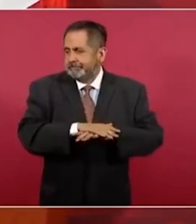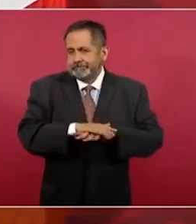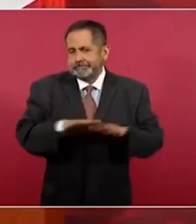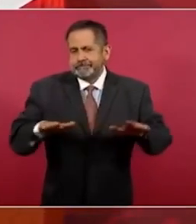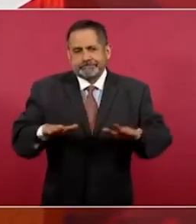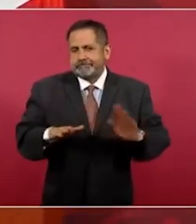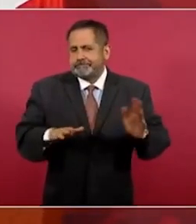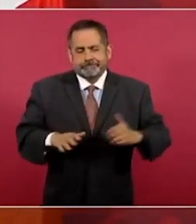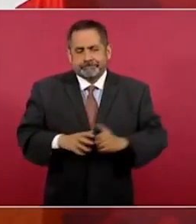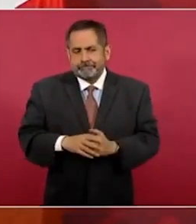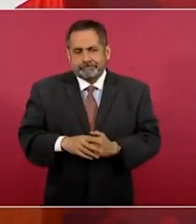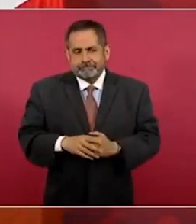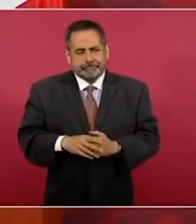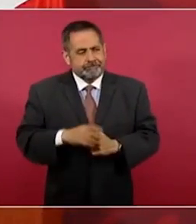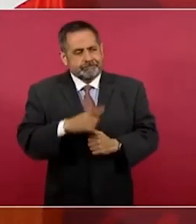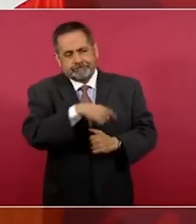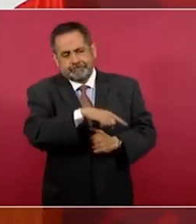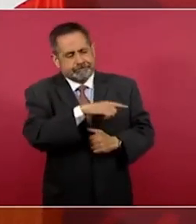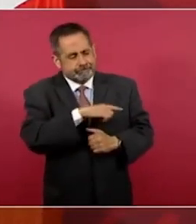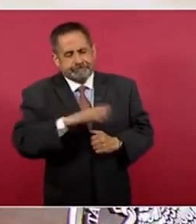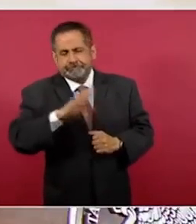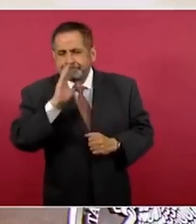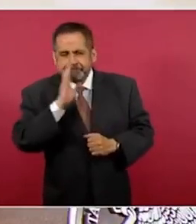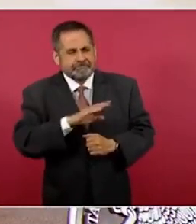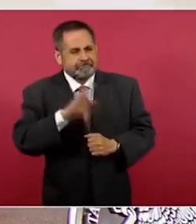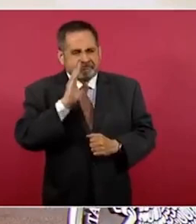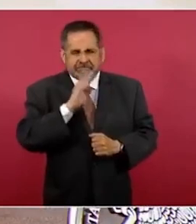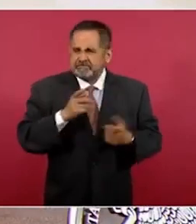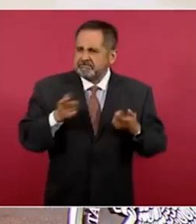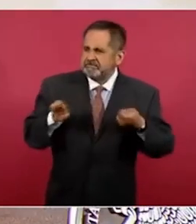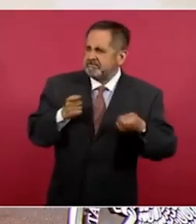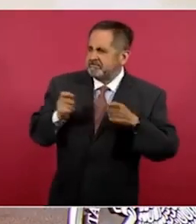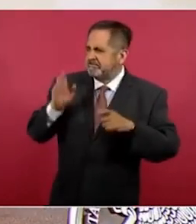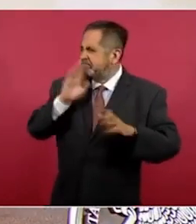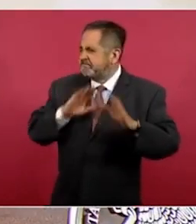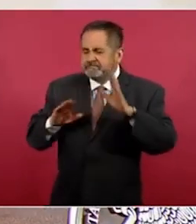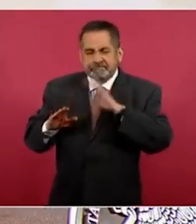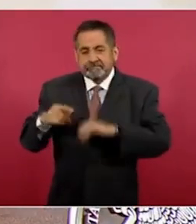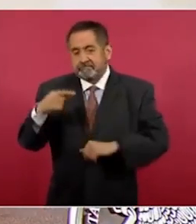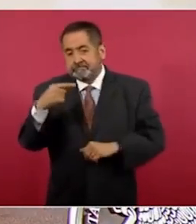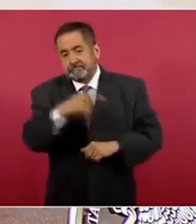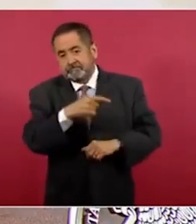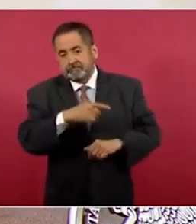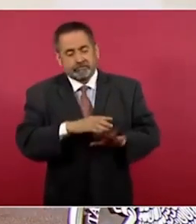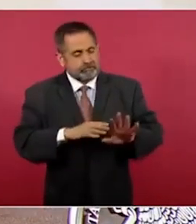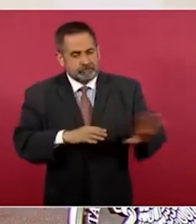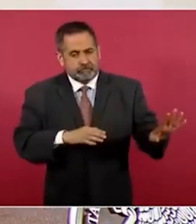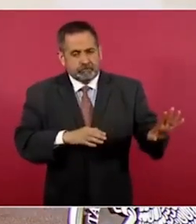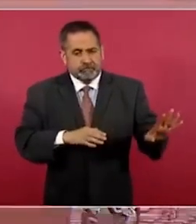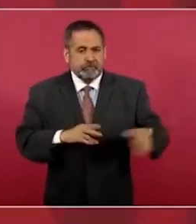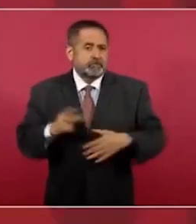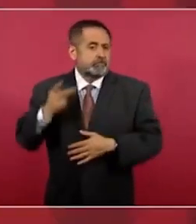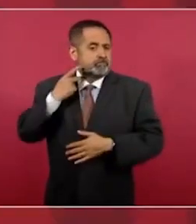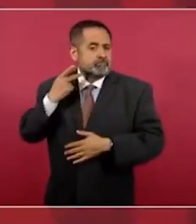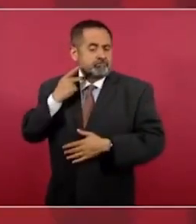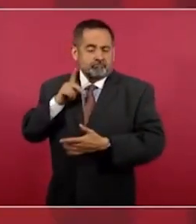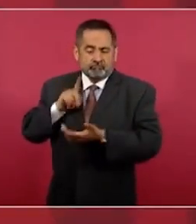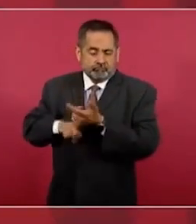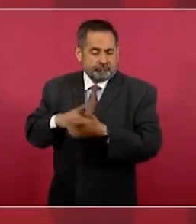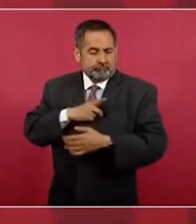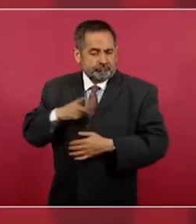Hacen mal, porque la política debe ser un imperativo ético.